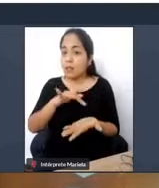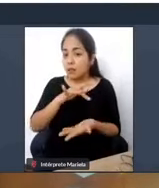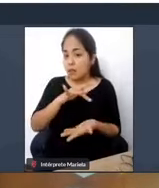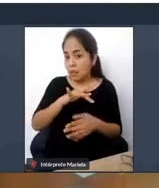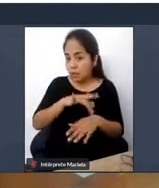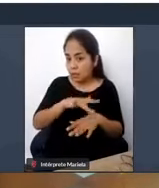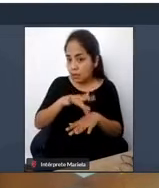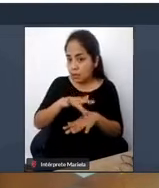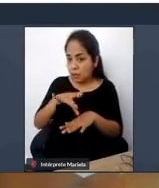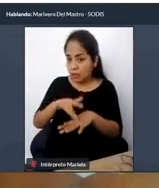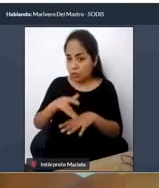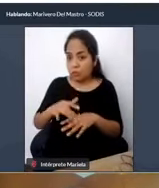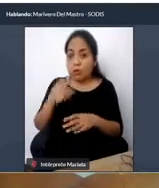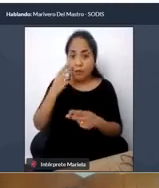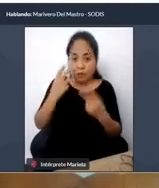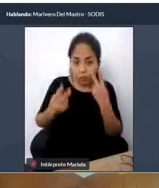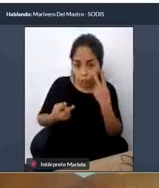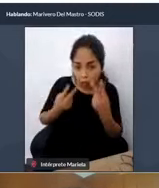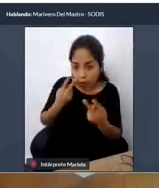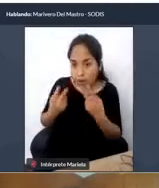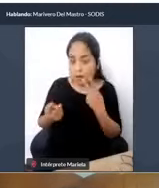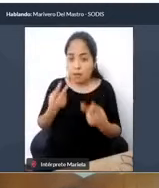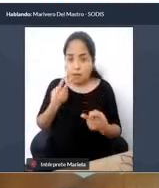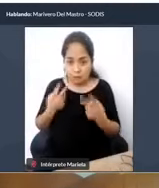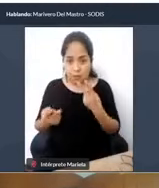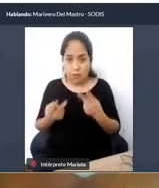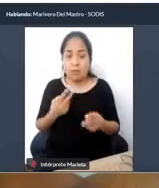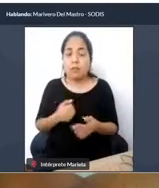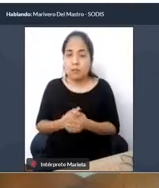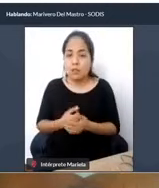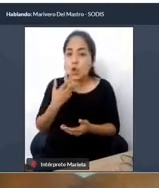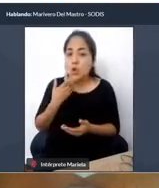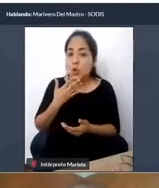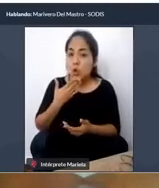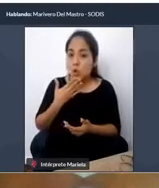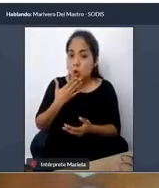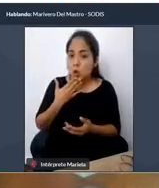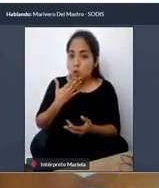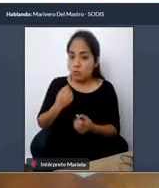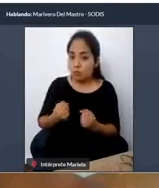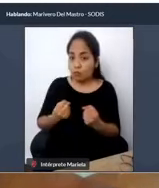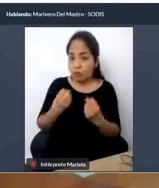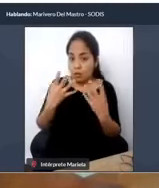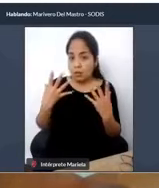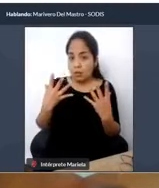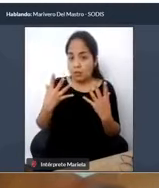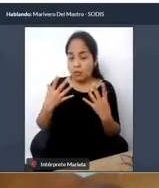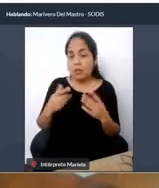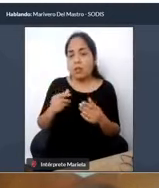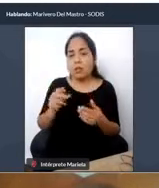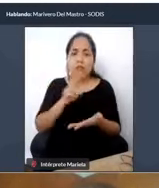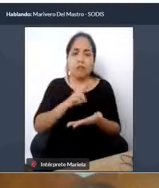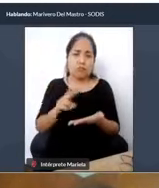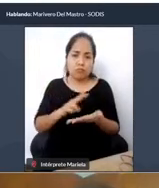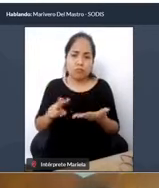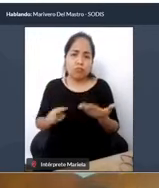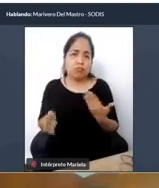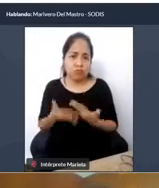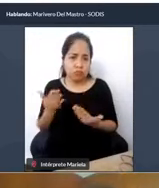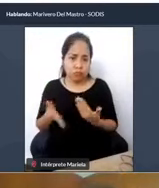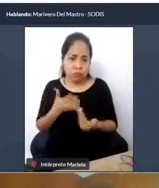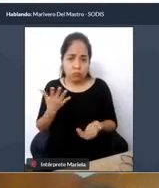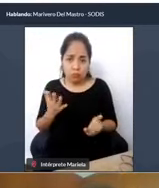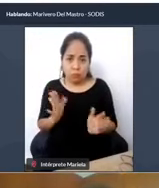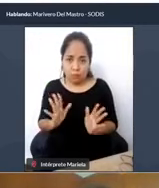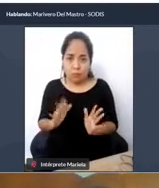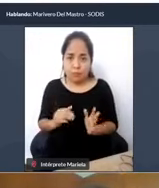visualmente, y también por el contraste, y está en un formato de lenguaje sencillo, que es lo que se busca también para personas con